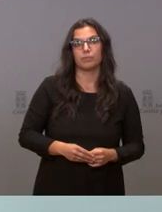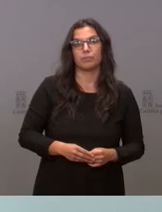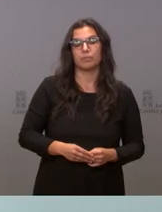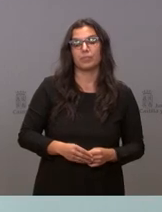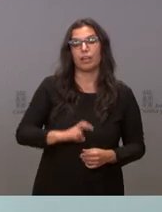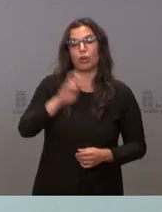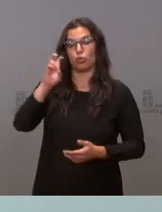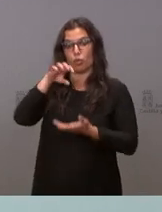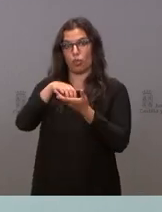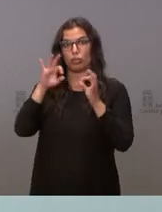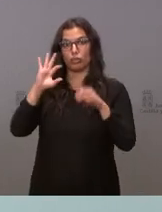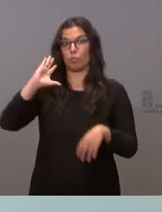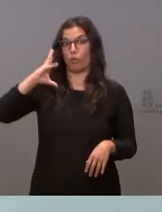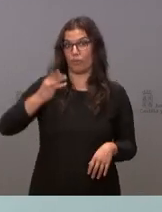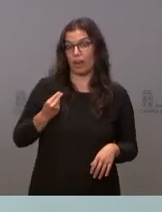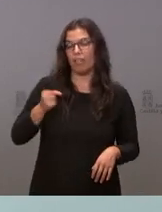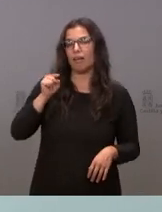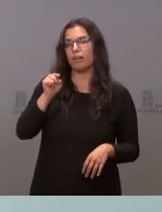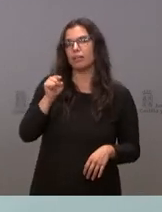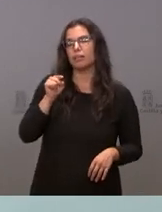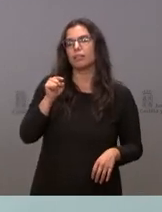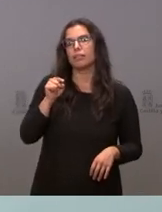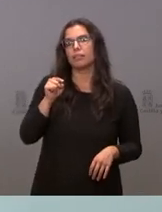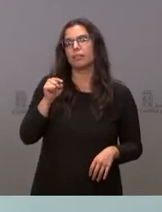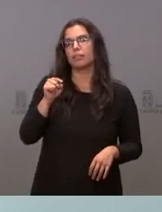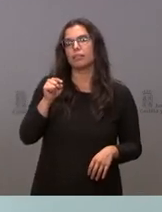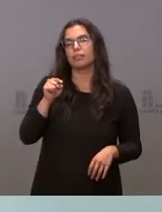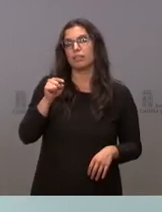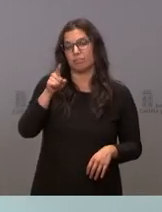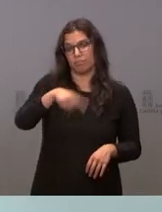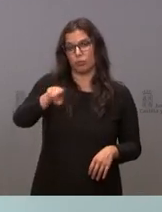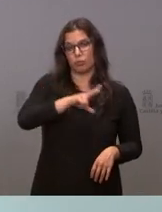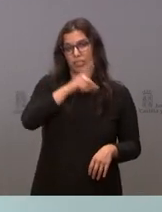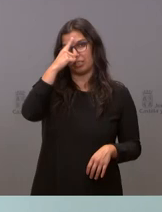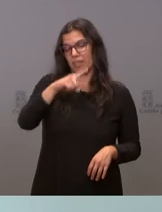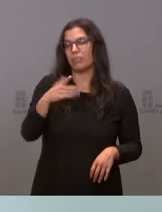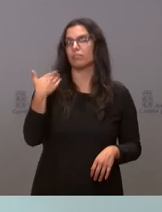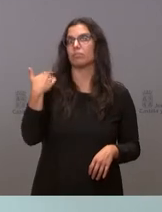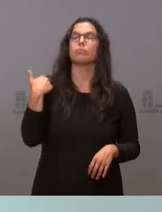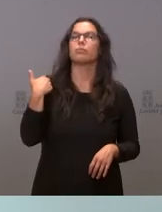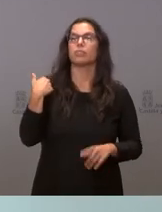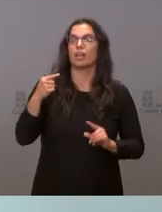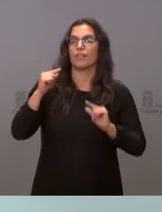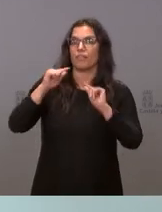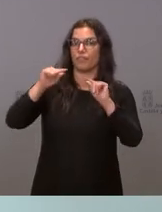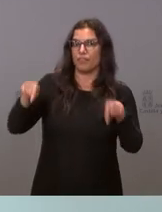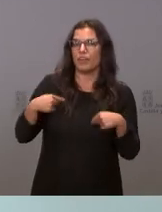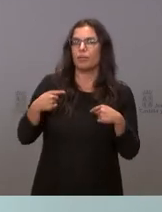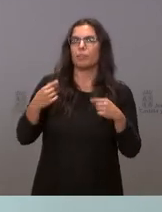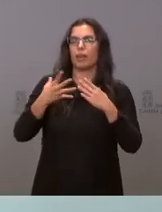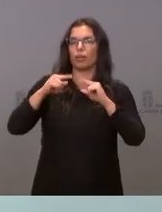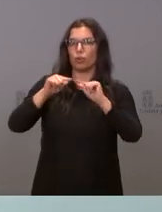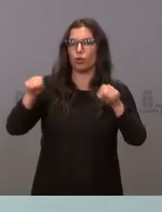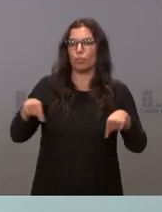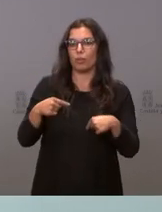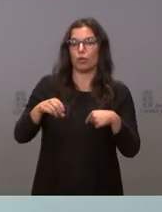ponferrada está trabajando ya saben ustedes que se firmó en el pasado un convenio por